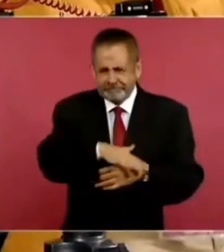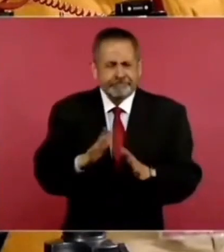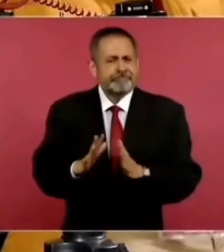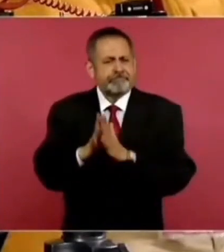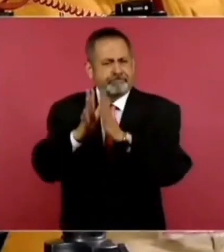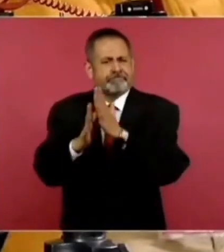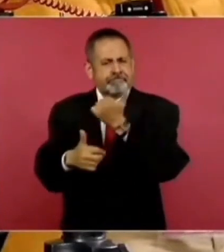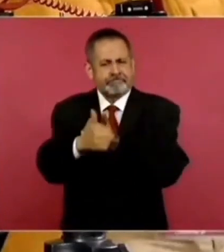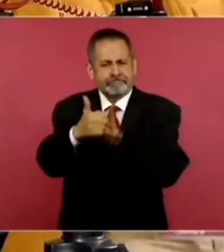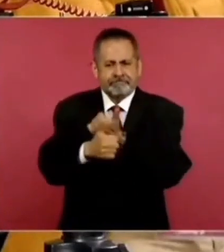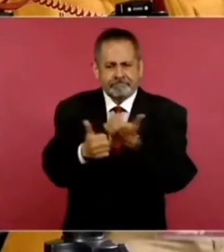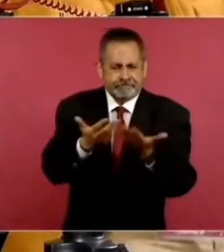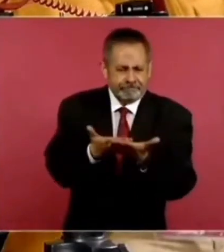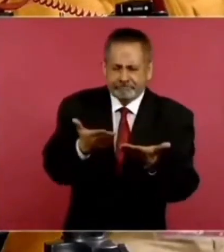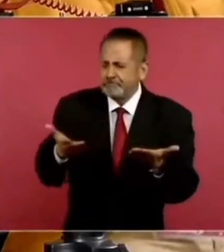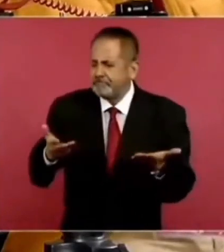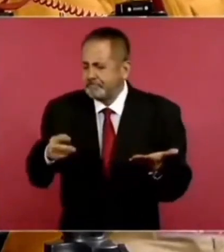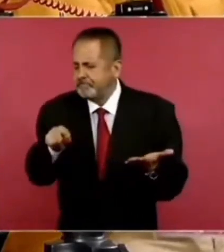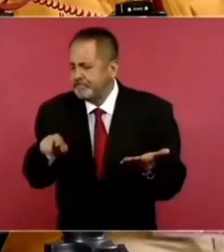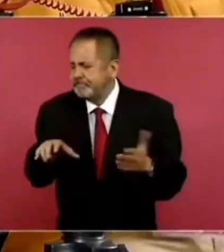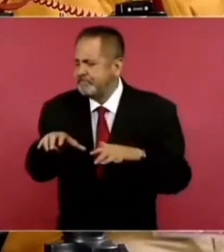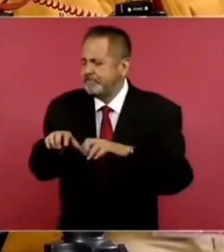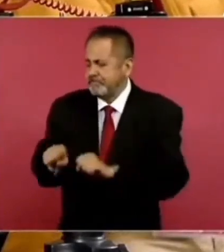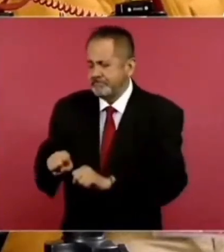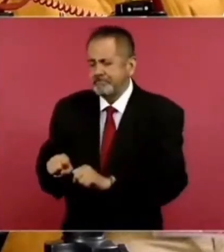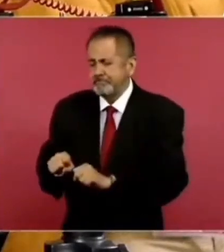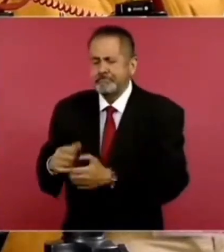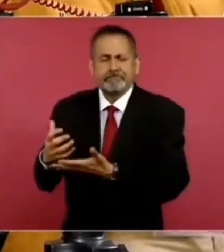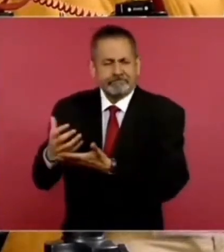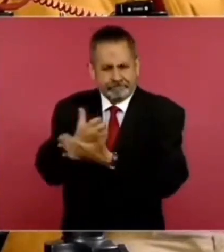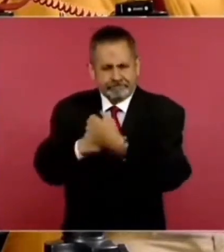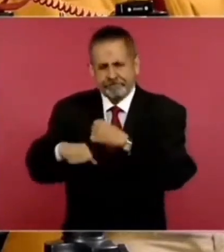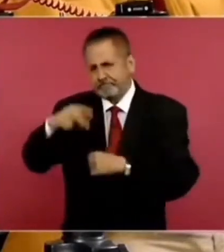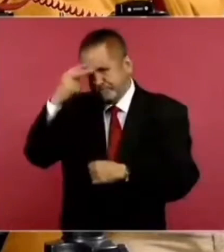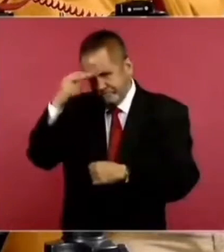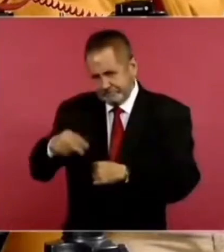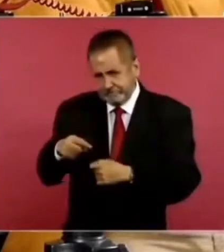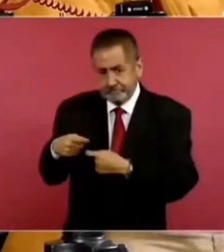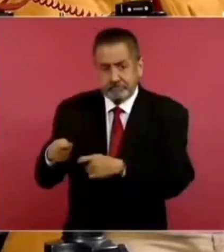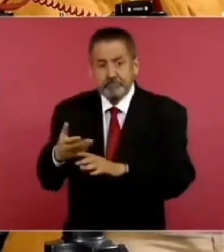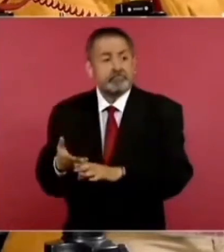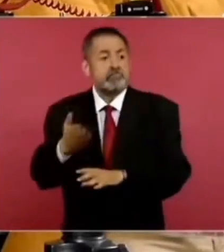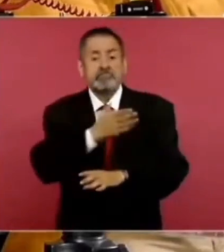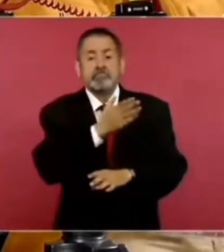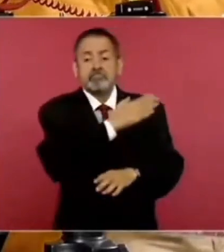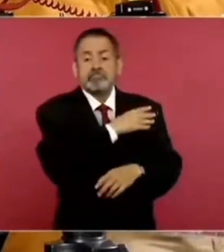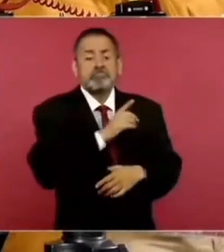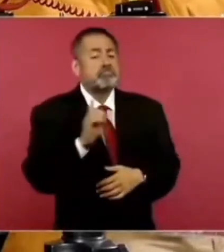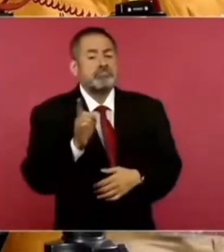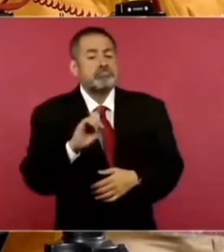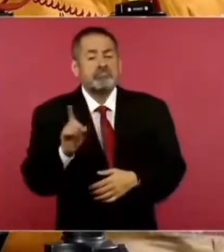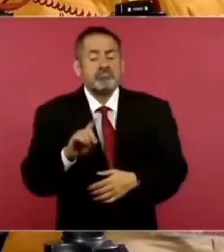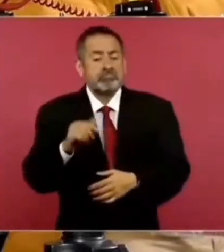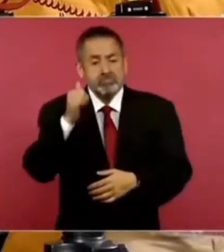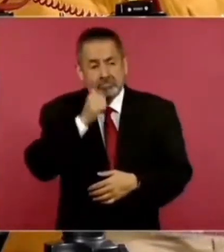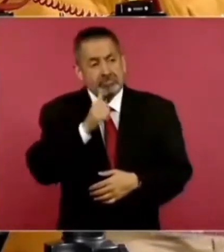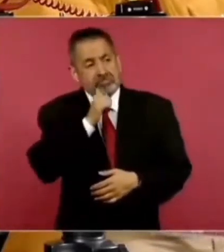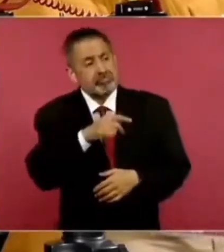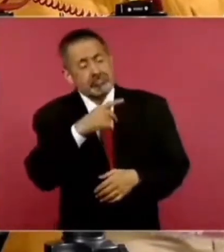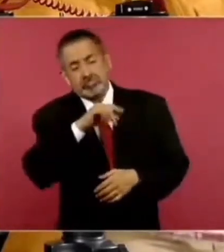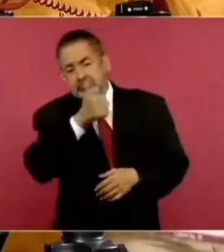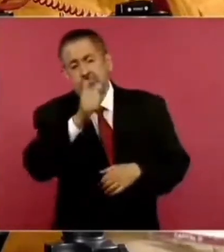dos magnas obras? Porque en el pasado, él me refería a que en el pasado siempre eran